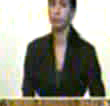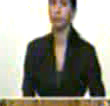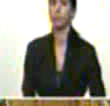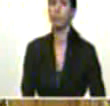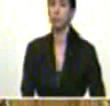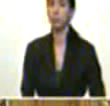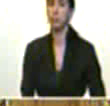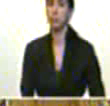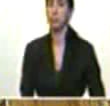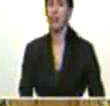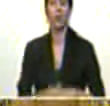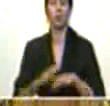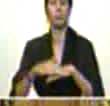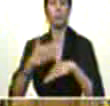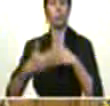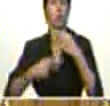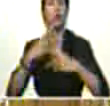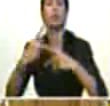en un proceso